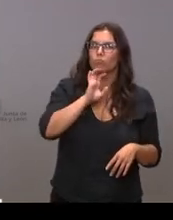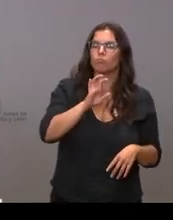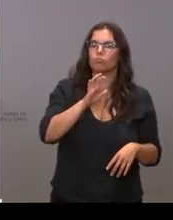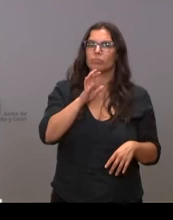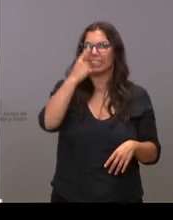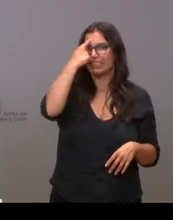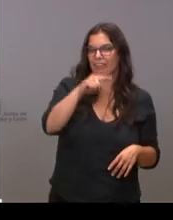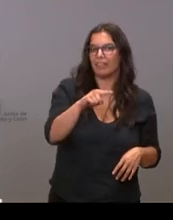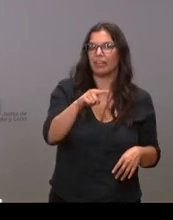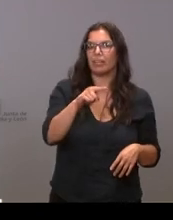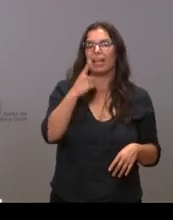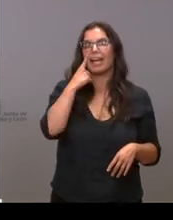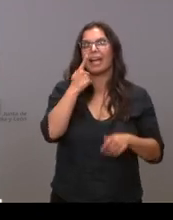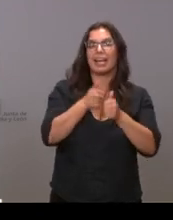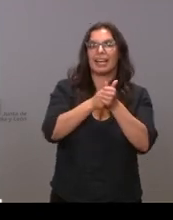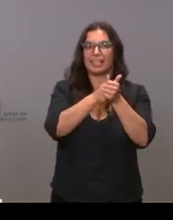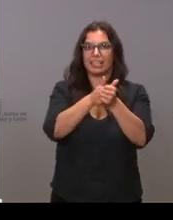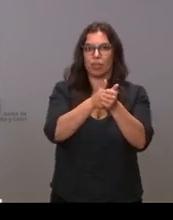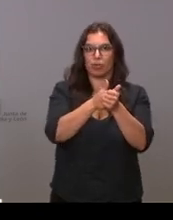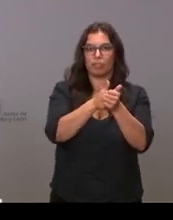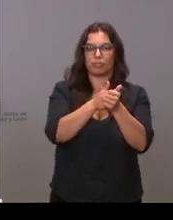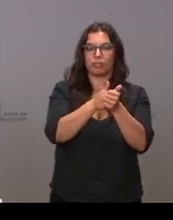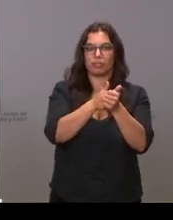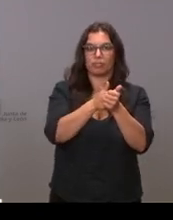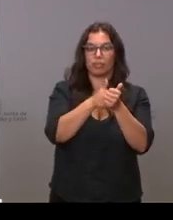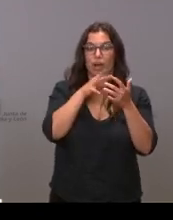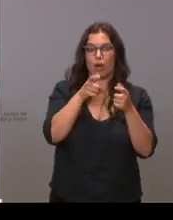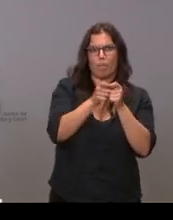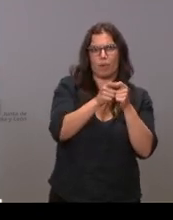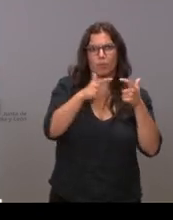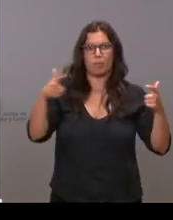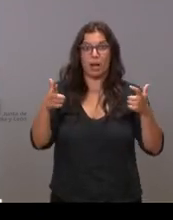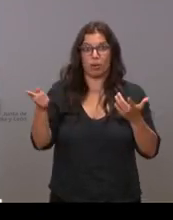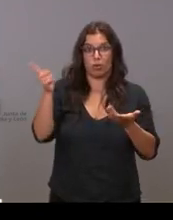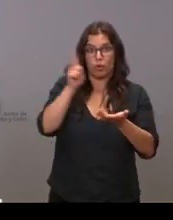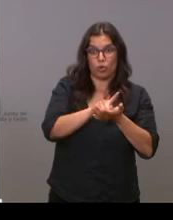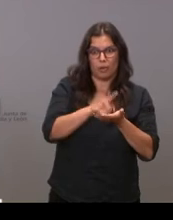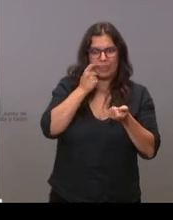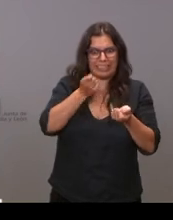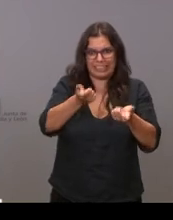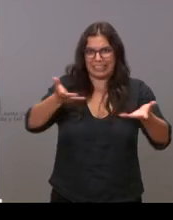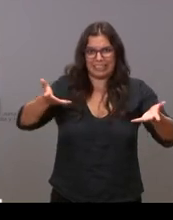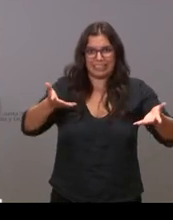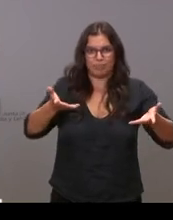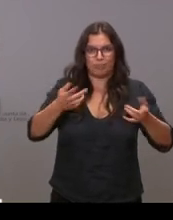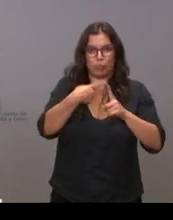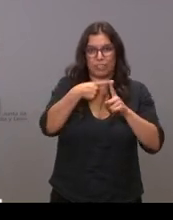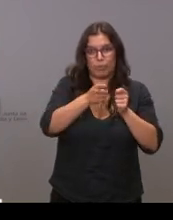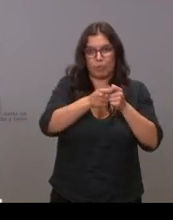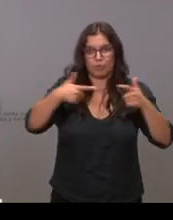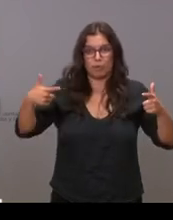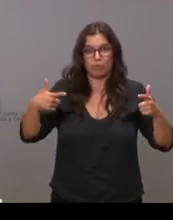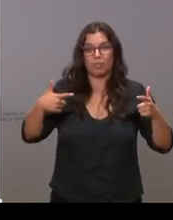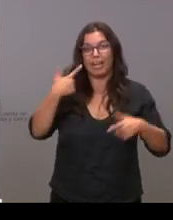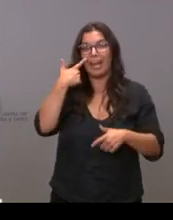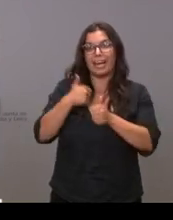el número de rastreadores que en una situación de nuevo incremento incontrolable de los positivos hayan podido estar